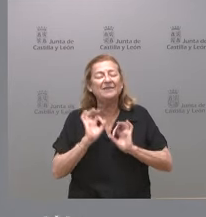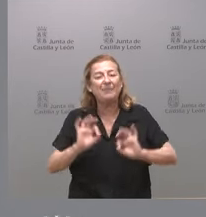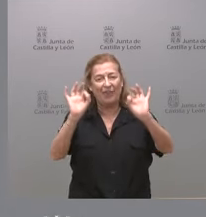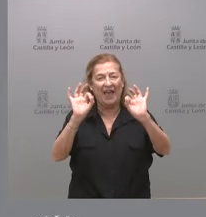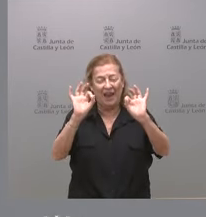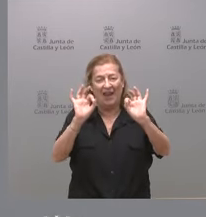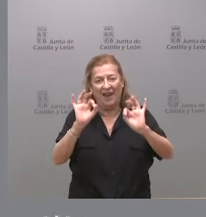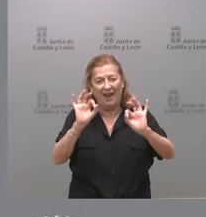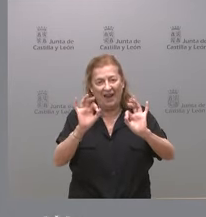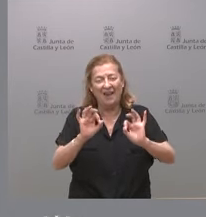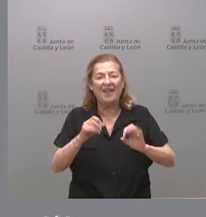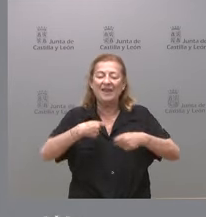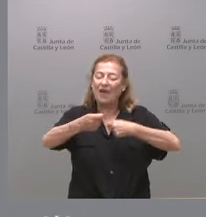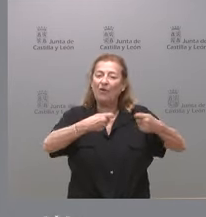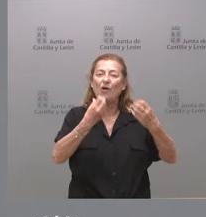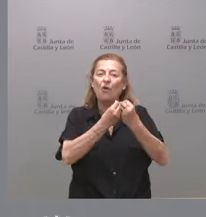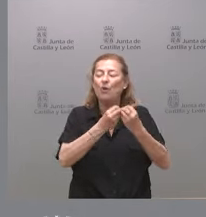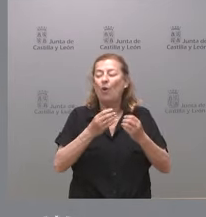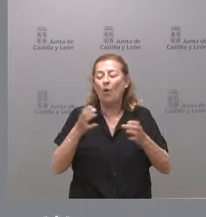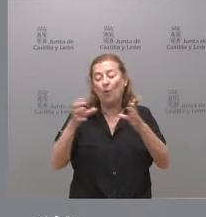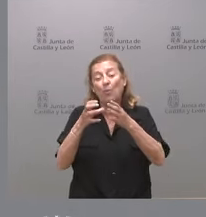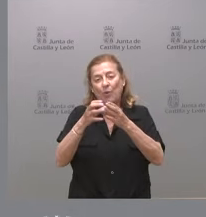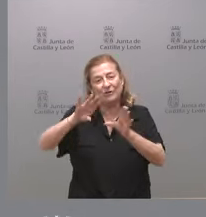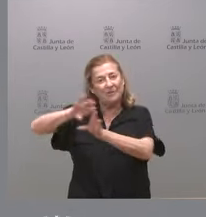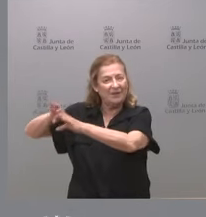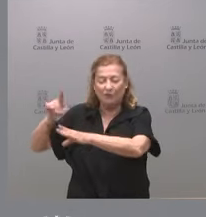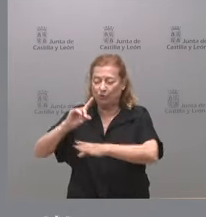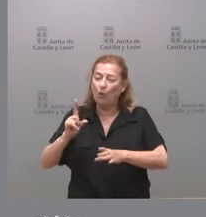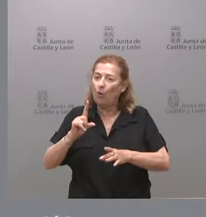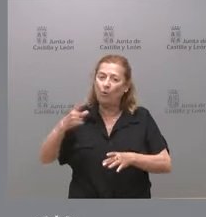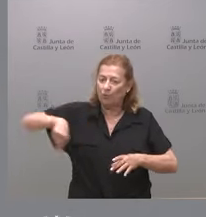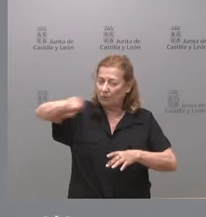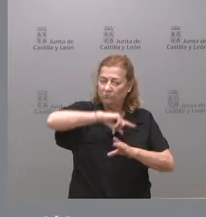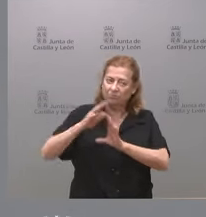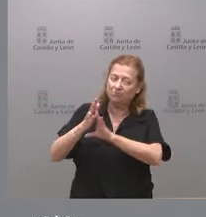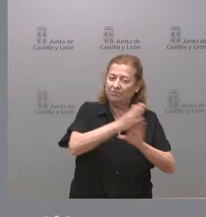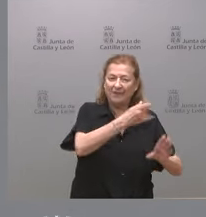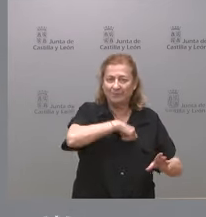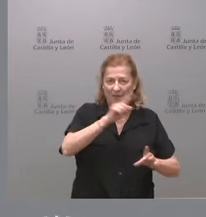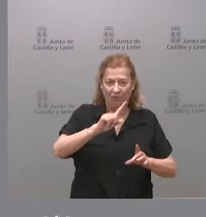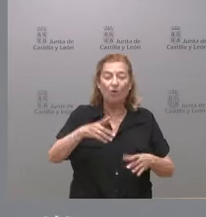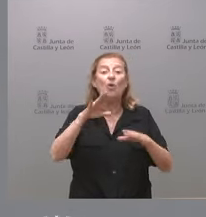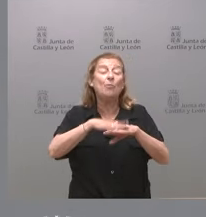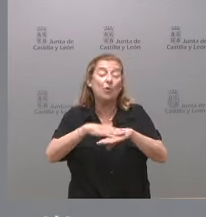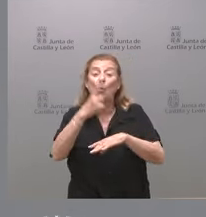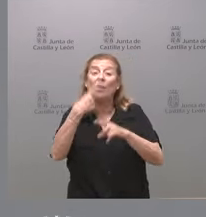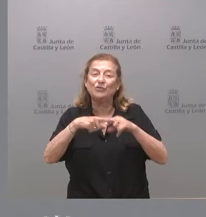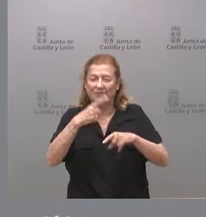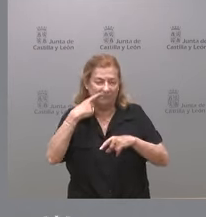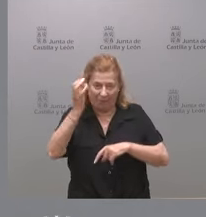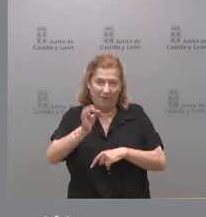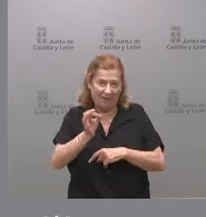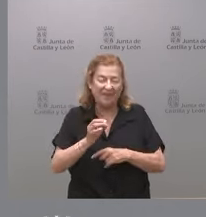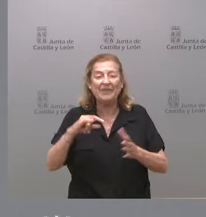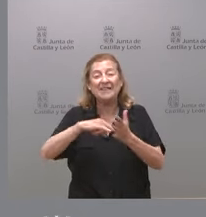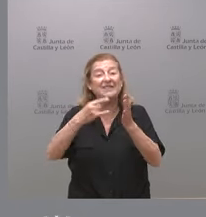exclusivamente negociada con unos partidos separatistas y no con el conjunto de los representantes de los españoles porque hay una cosa que es cierta que es que